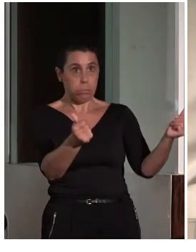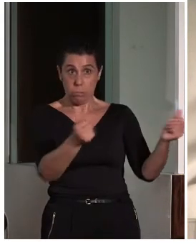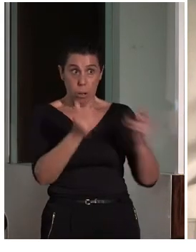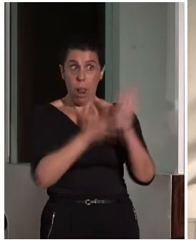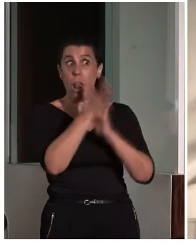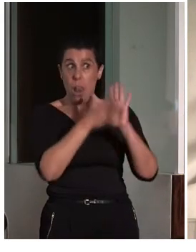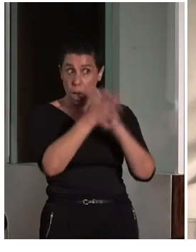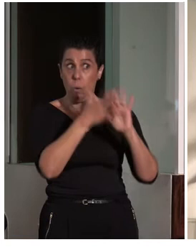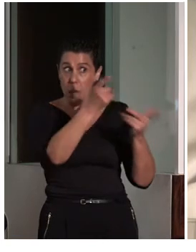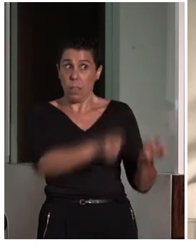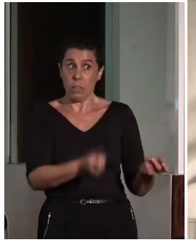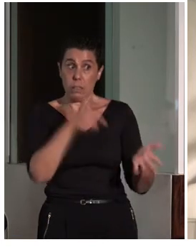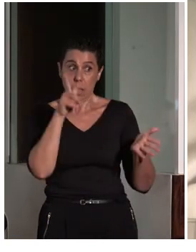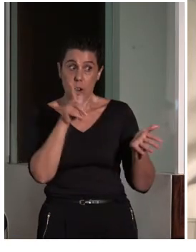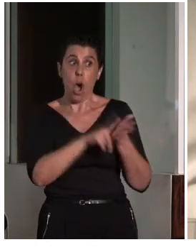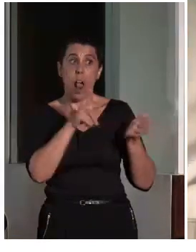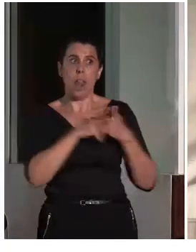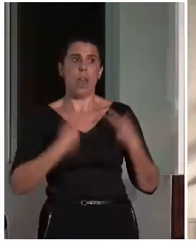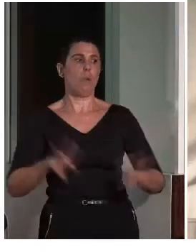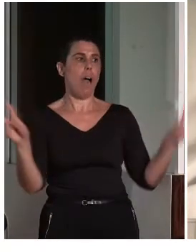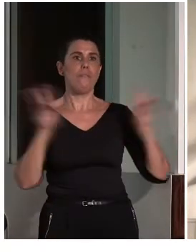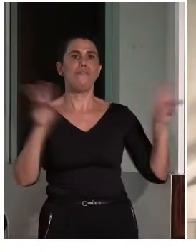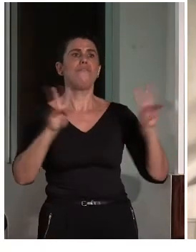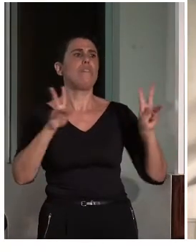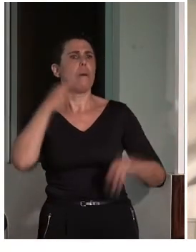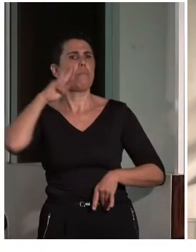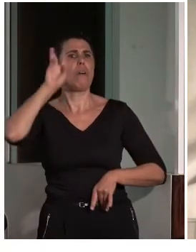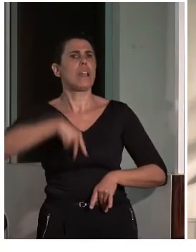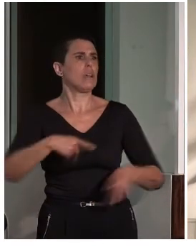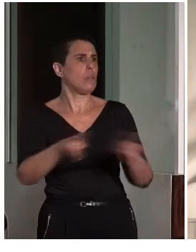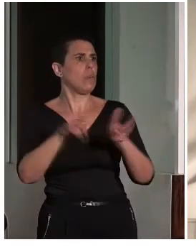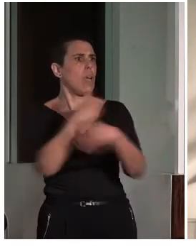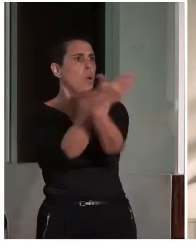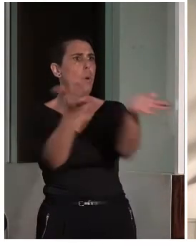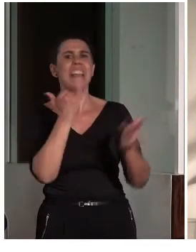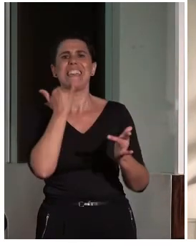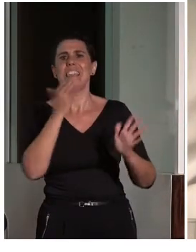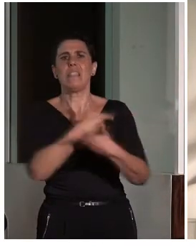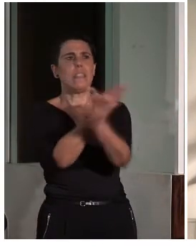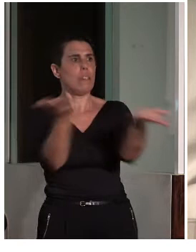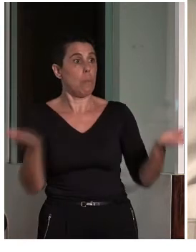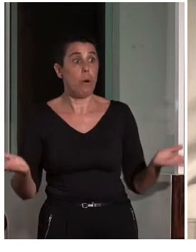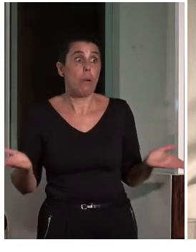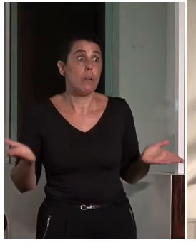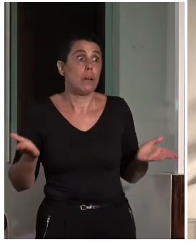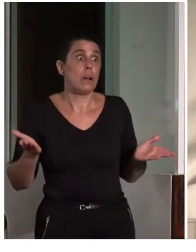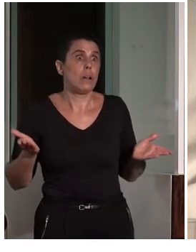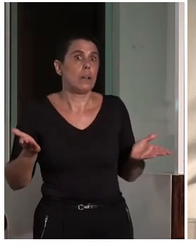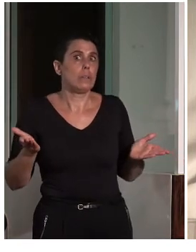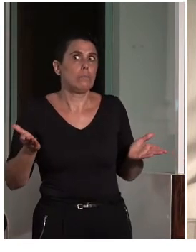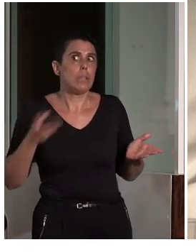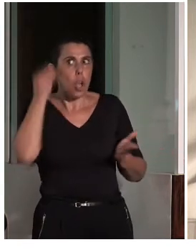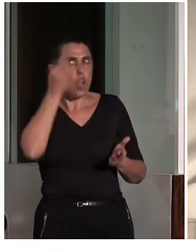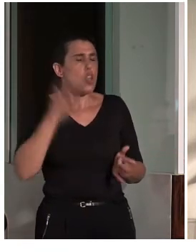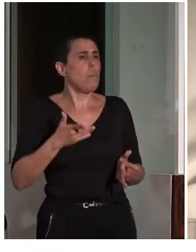y que tiene un desarrollo como el resto de las lenguas, con lo cual, vamos, para nosotros nunca hay exceso de